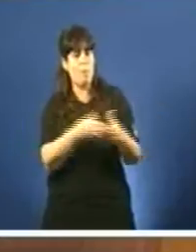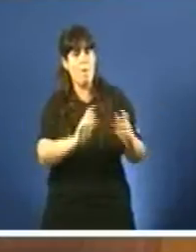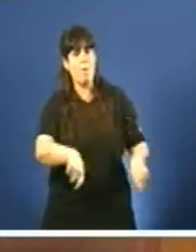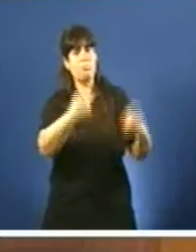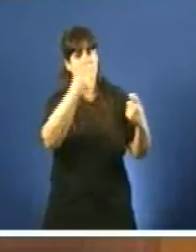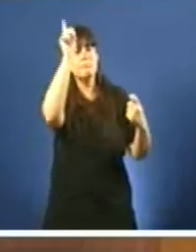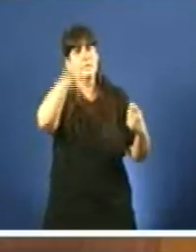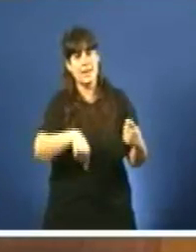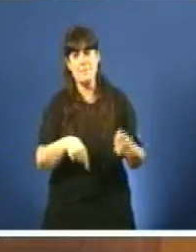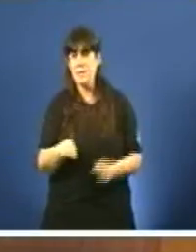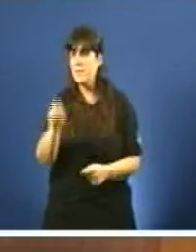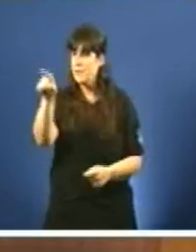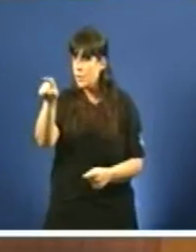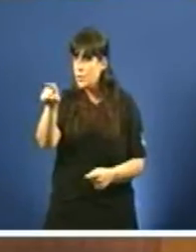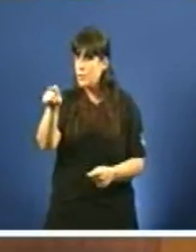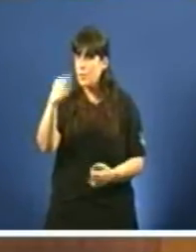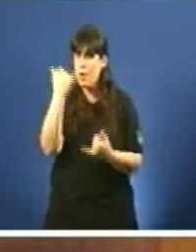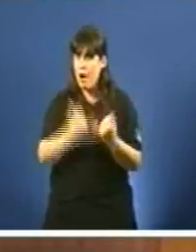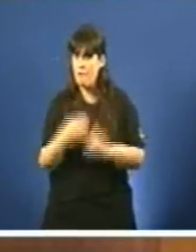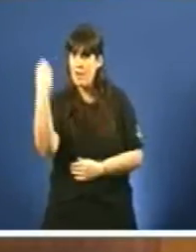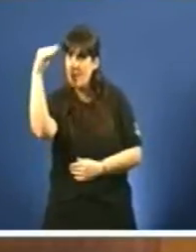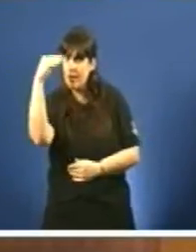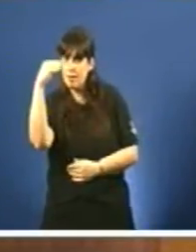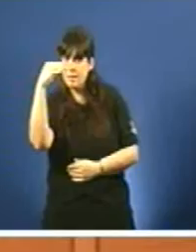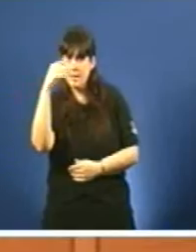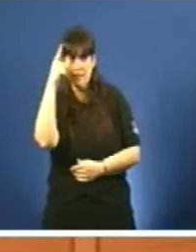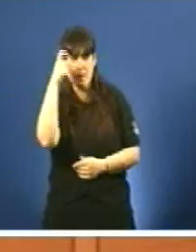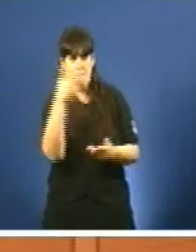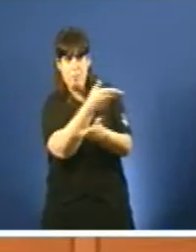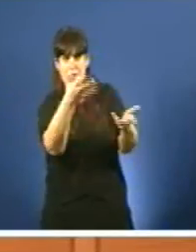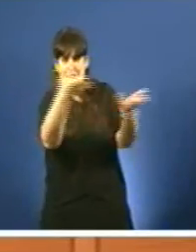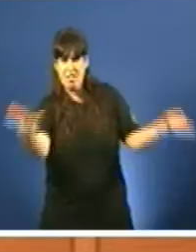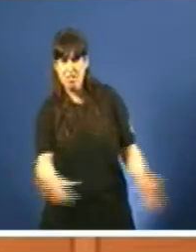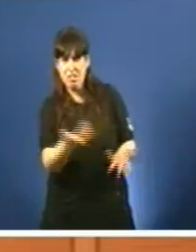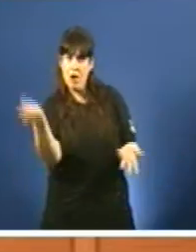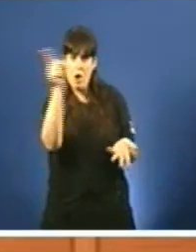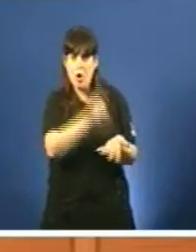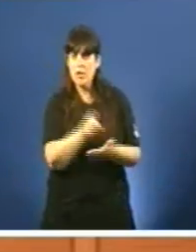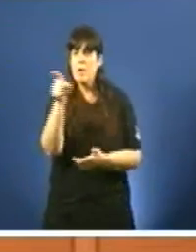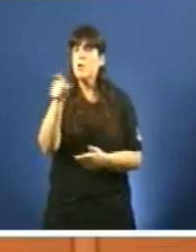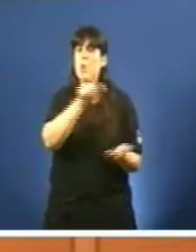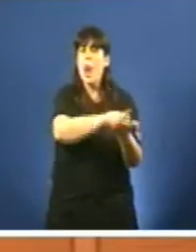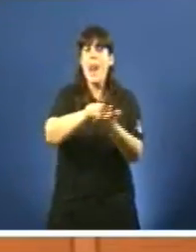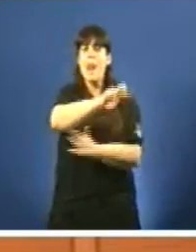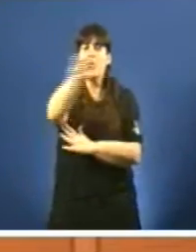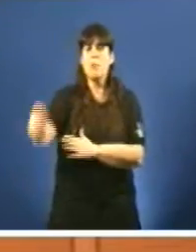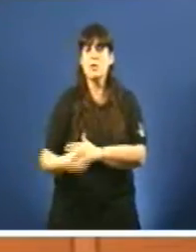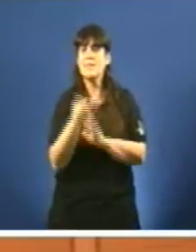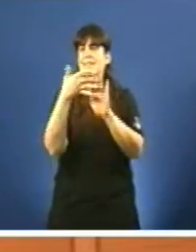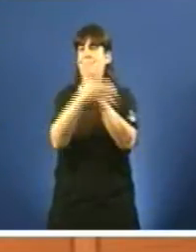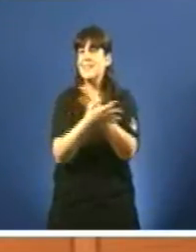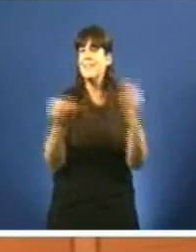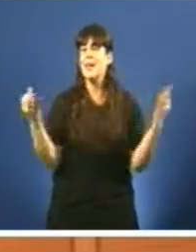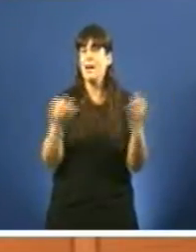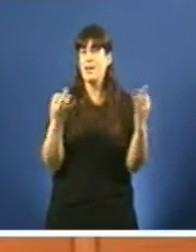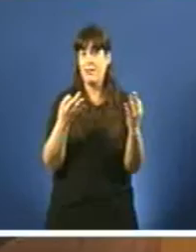que tenga honra de presidir. En que consiste para vostede o plurilingüismo? En imponer de facto o monolingüismo en